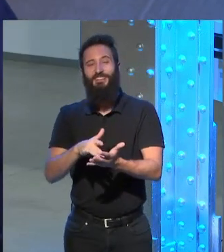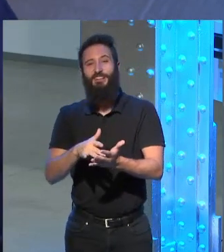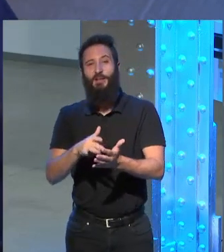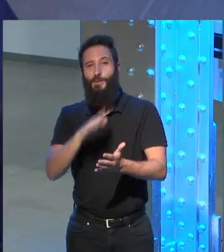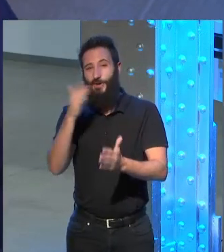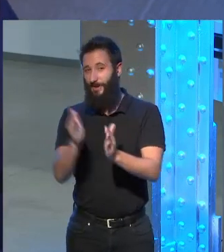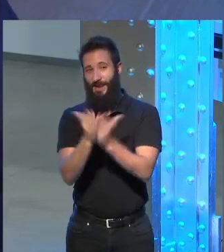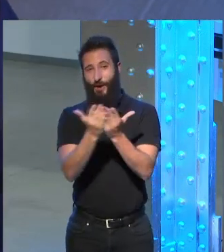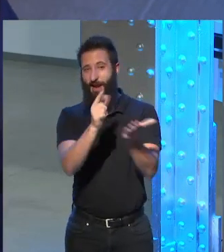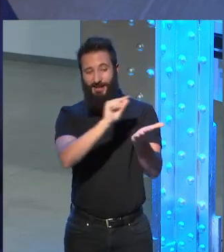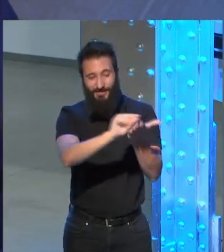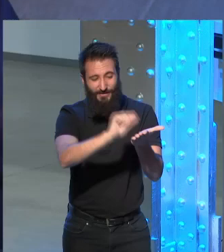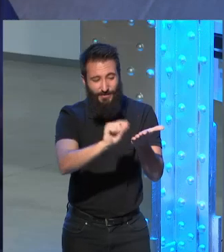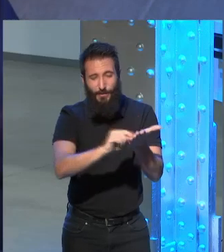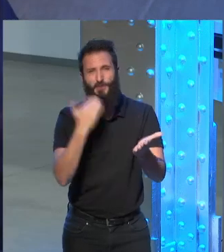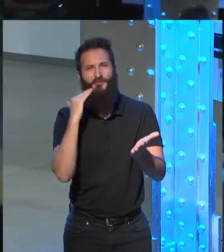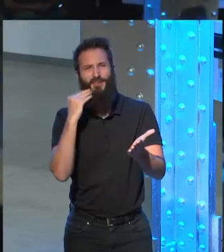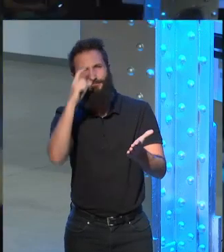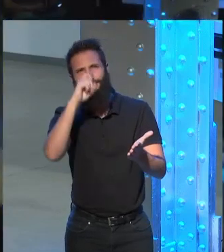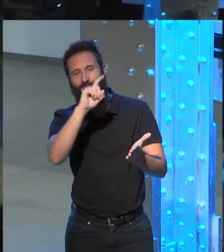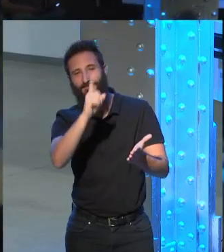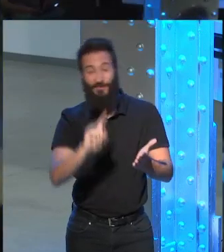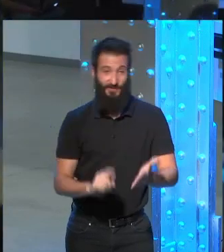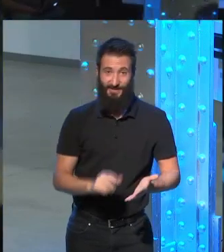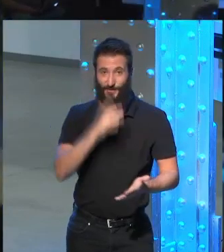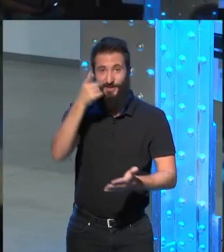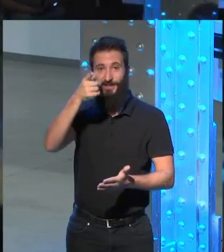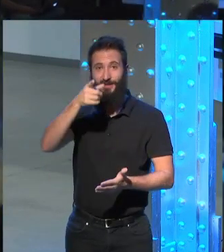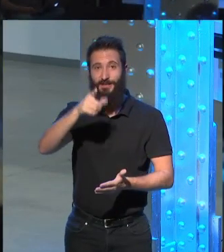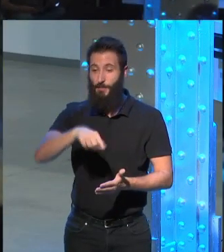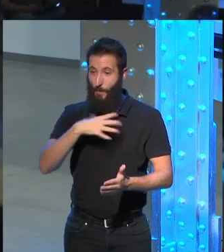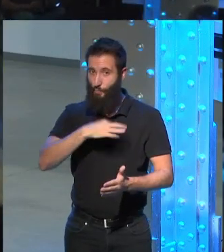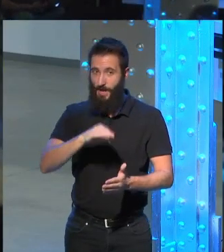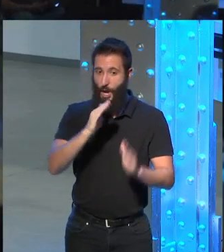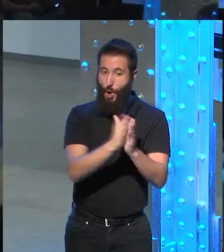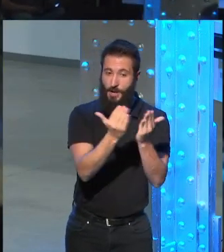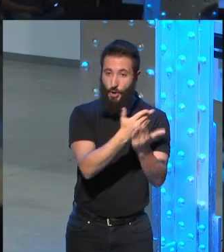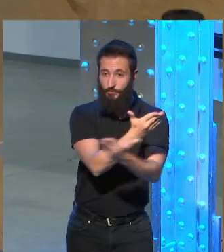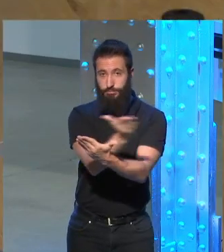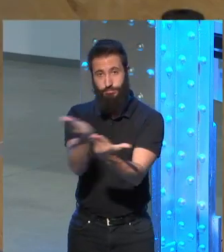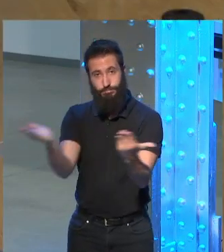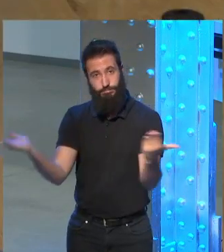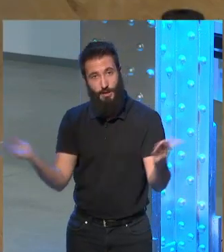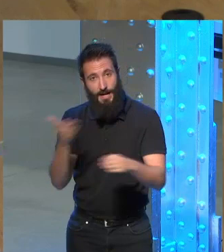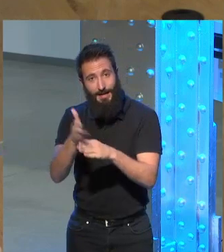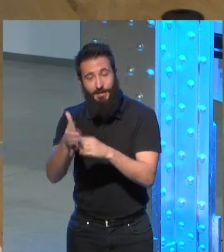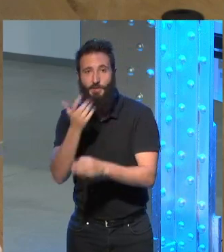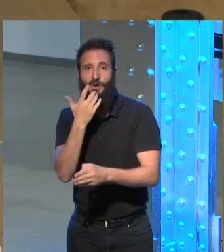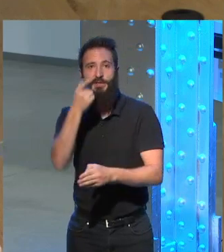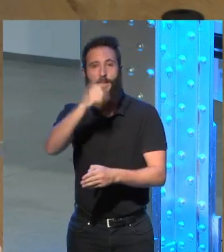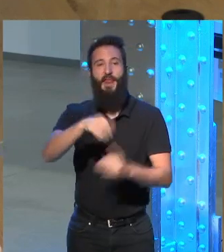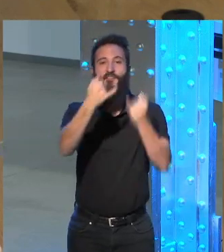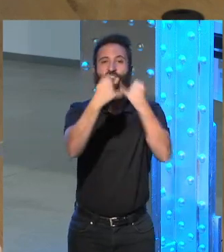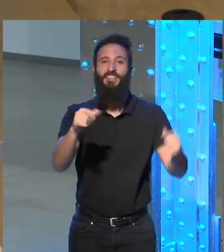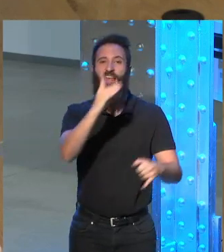al escribir la novela y eso podría decirse de casi todas tus novelas porque incluso por ejemplo la fiesta del